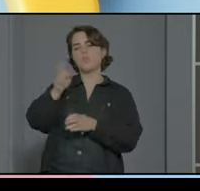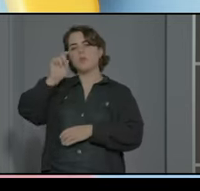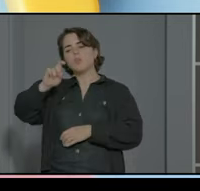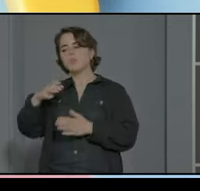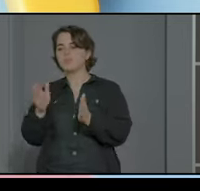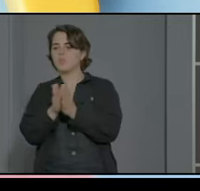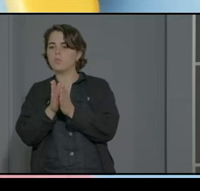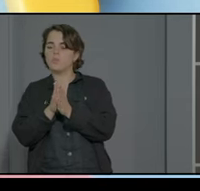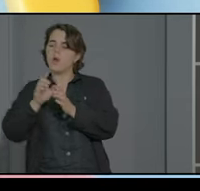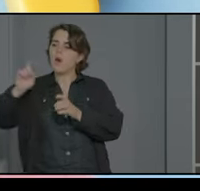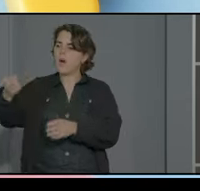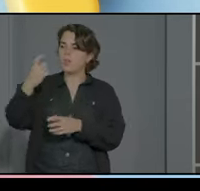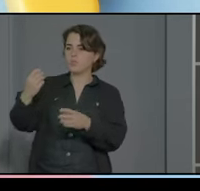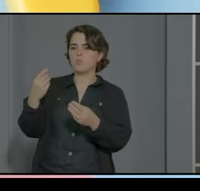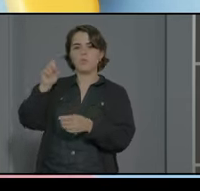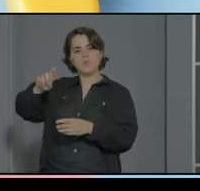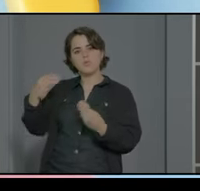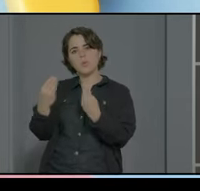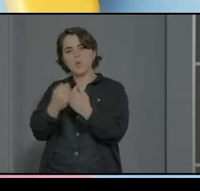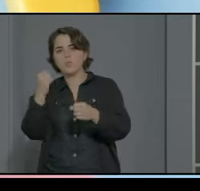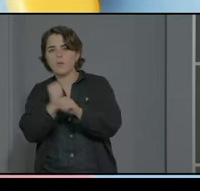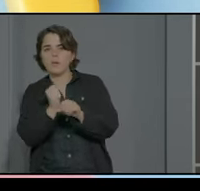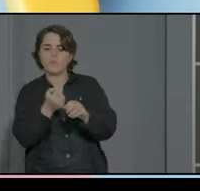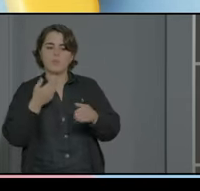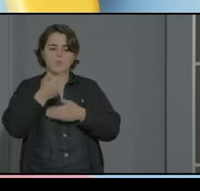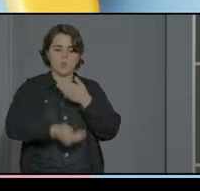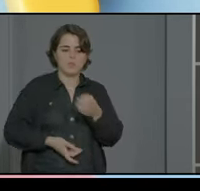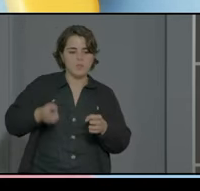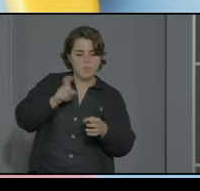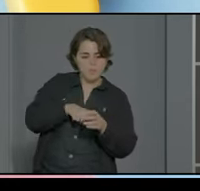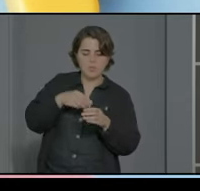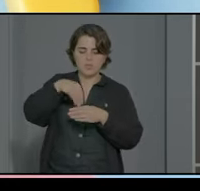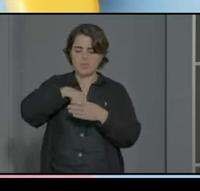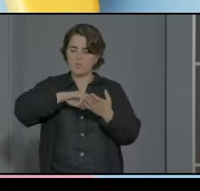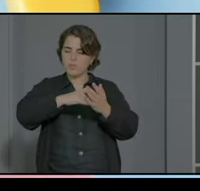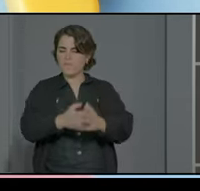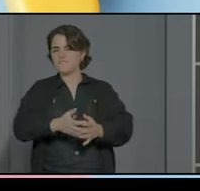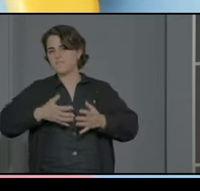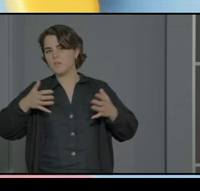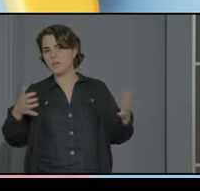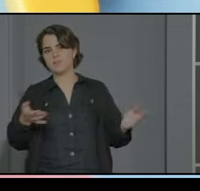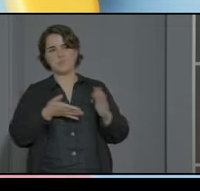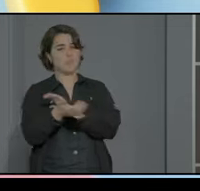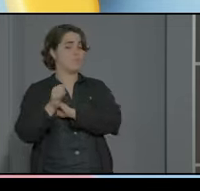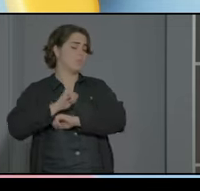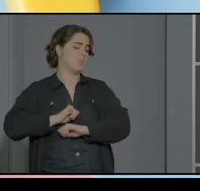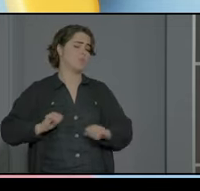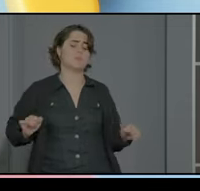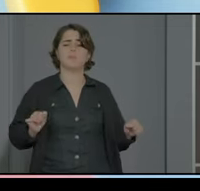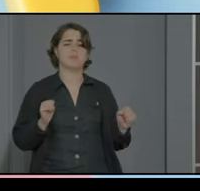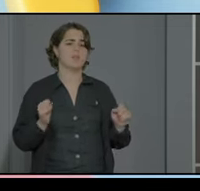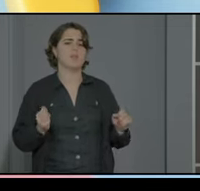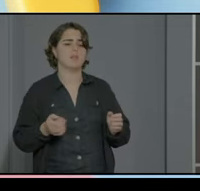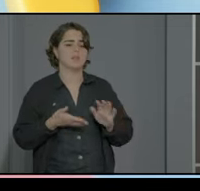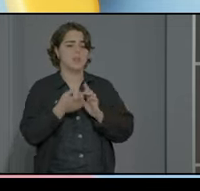trabajar con ellos y está implicado en el proceso de este proyecto que es tan grande o es imposible tiene que haber